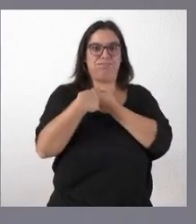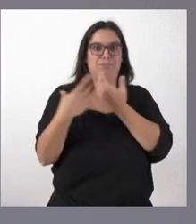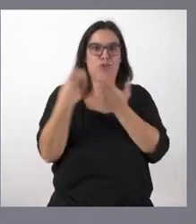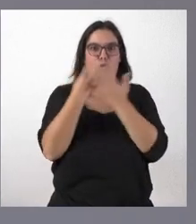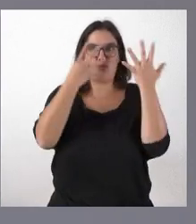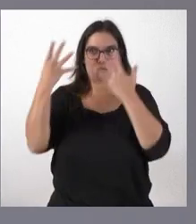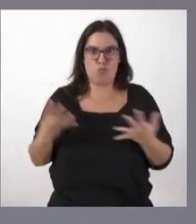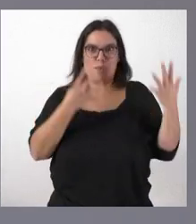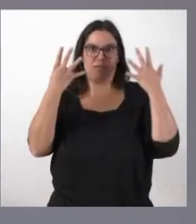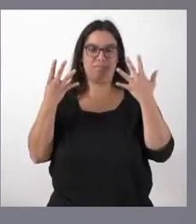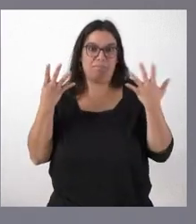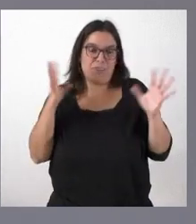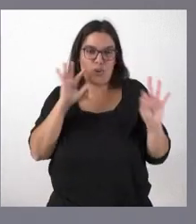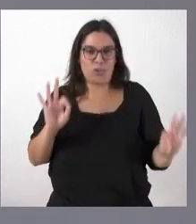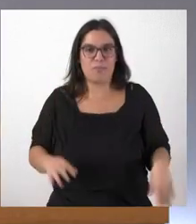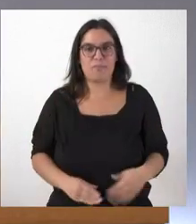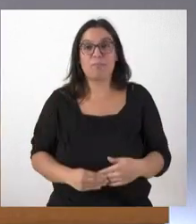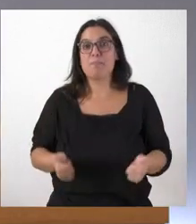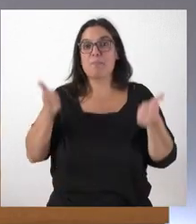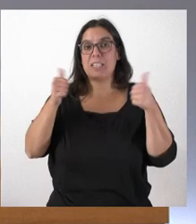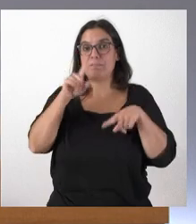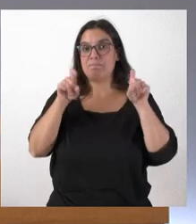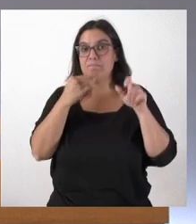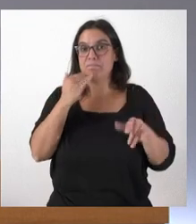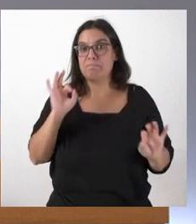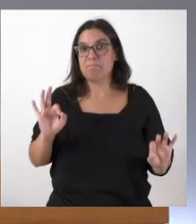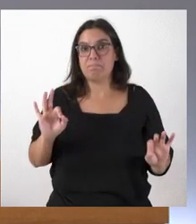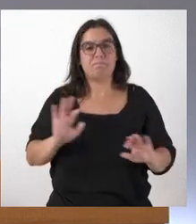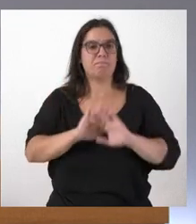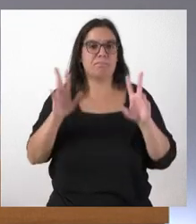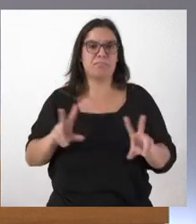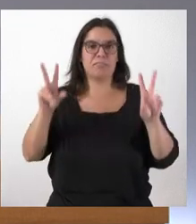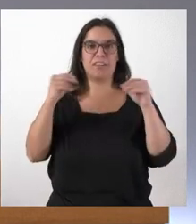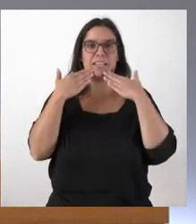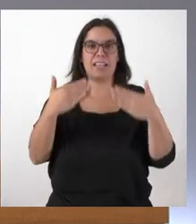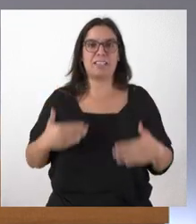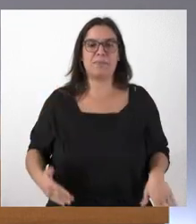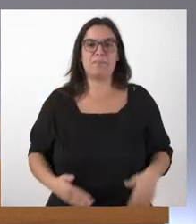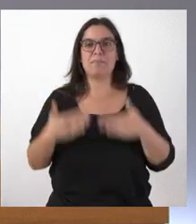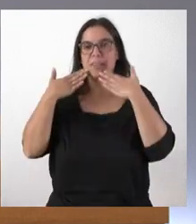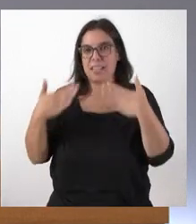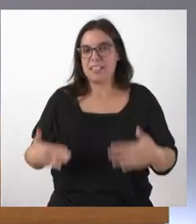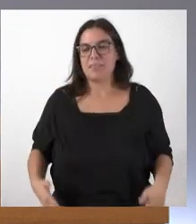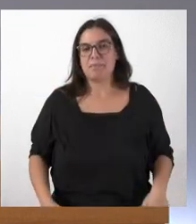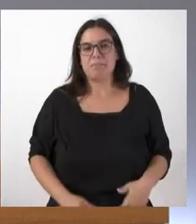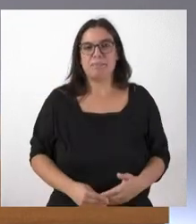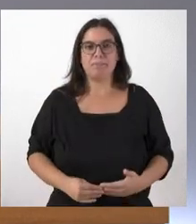es natural ¿Alguna pregunta más? Pues aquí terminamos gracias Gracias Gracias